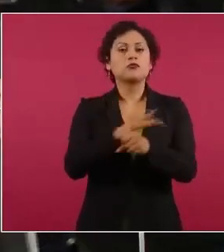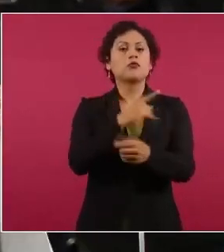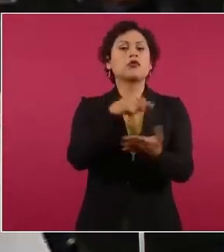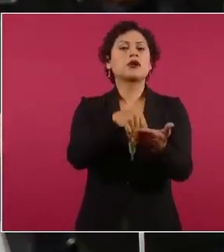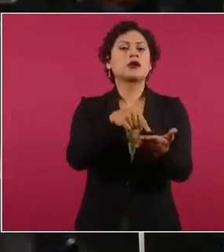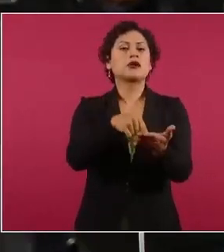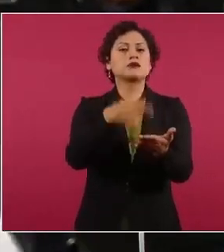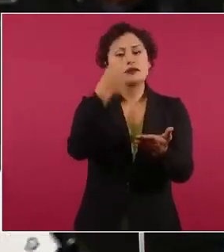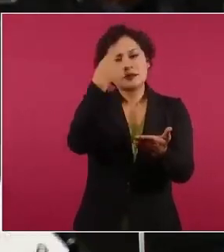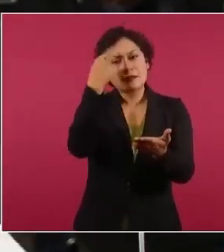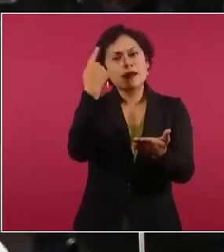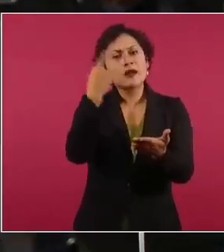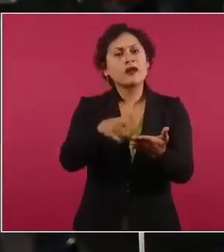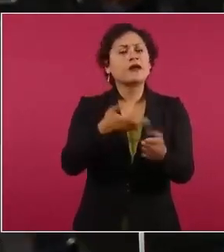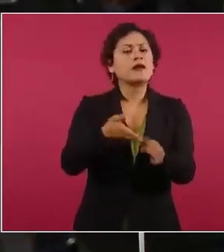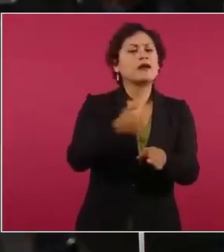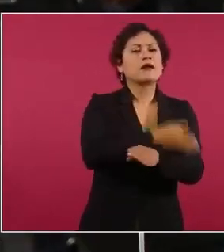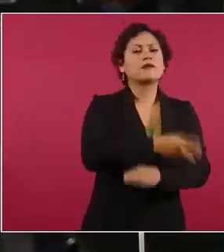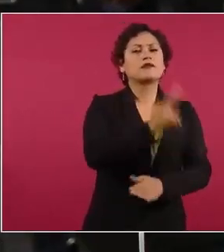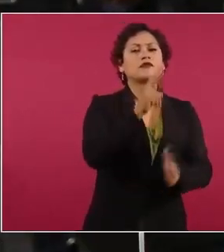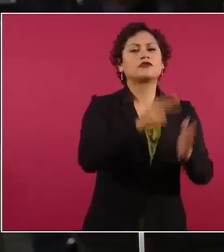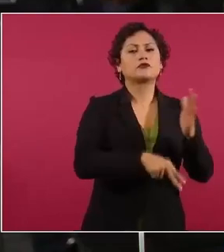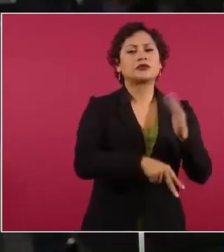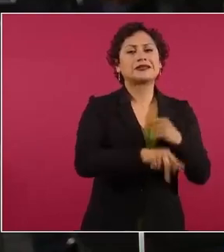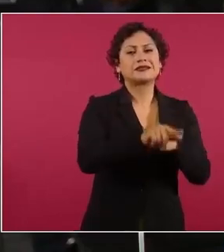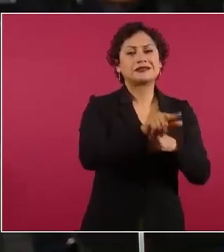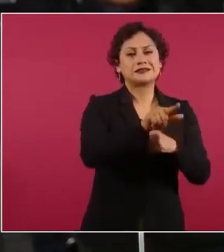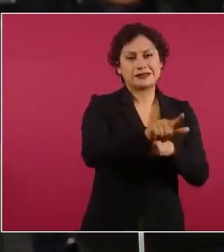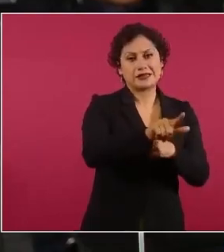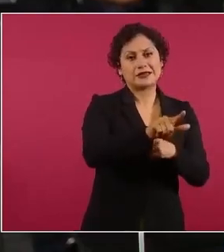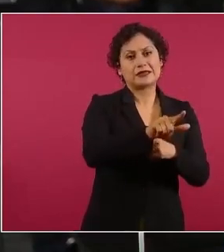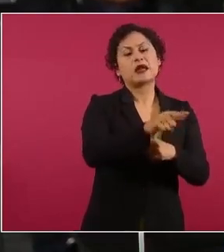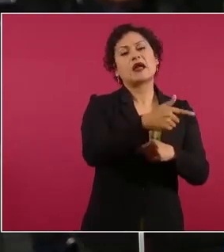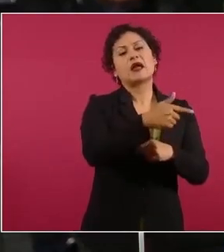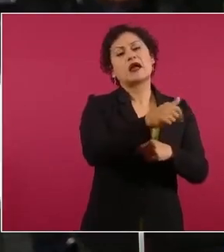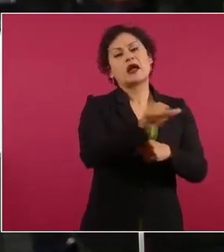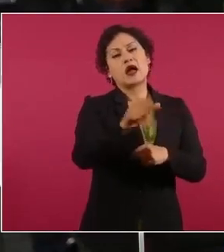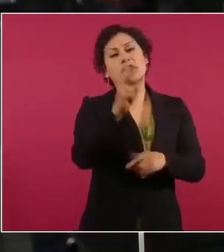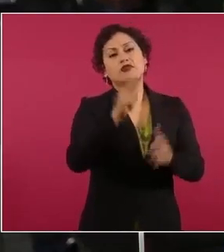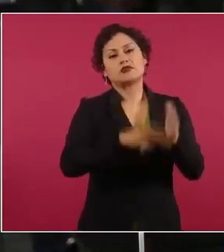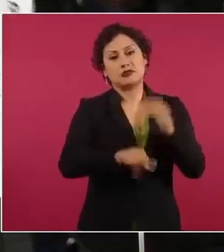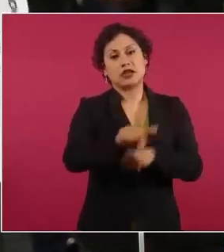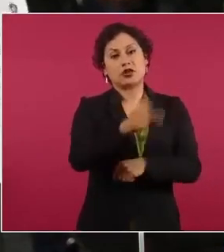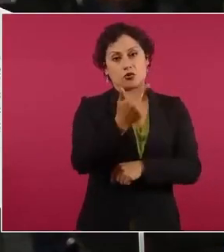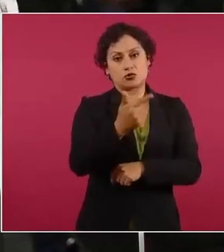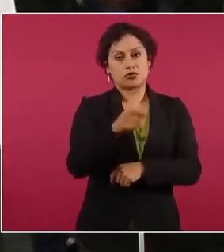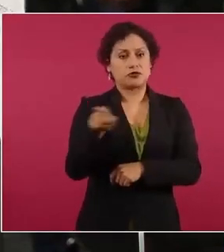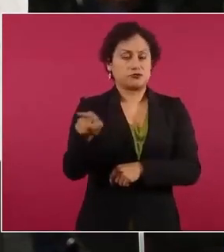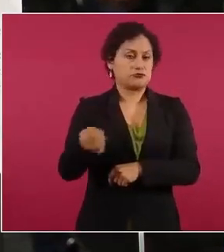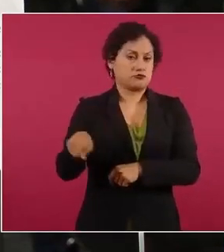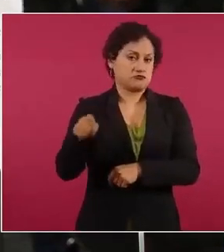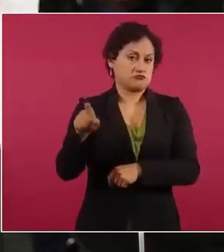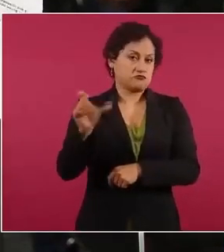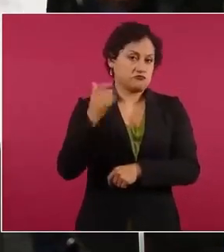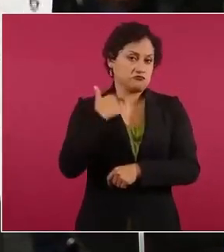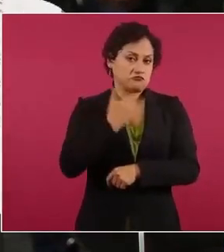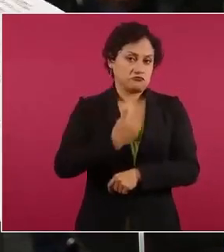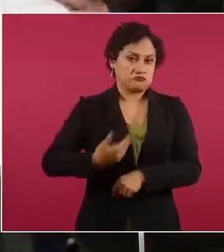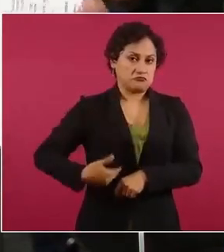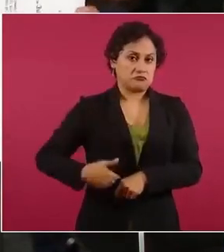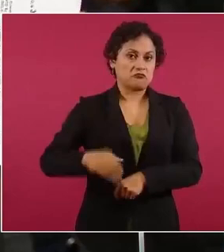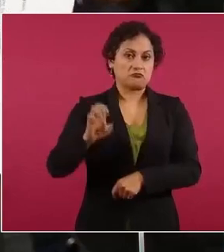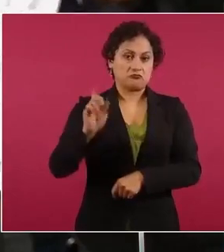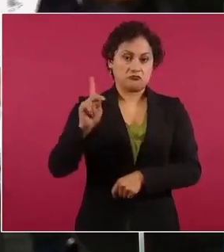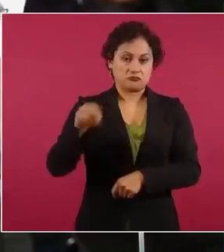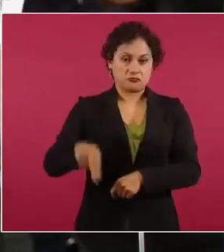del 2007 al 2012 en el periodo precisamente de Calderón y bueno pues aquí tengo ya la respuesta aquí